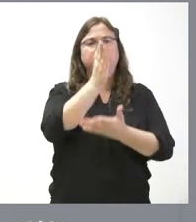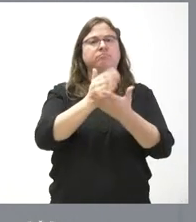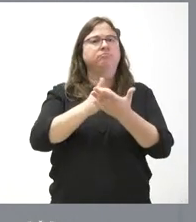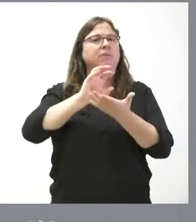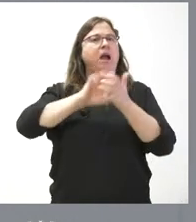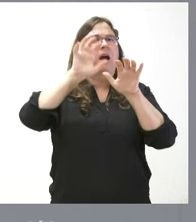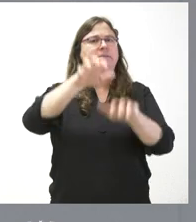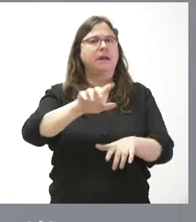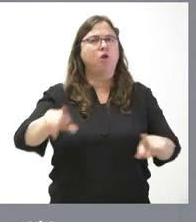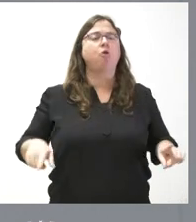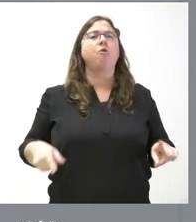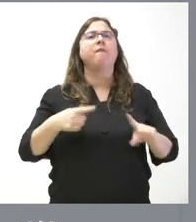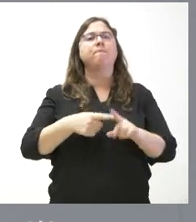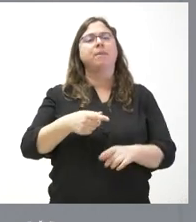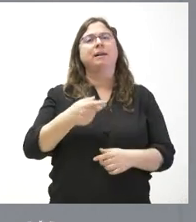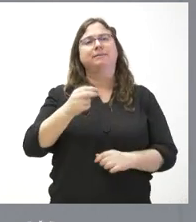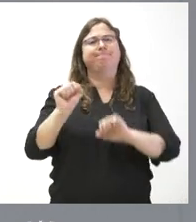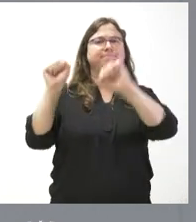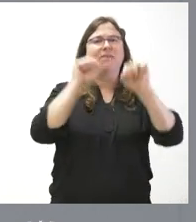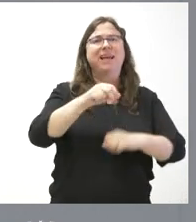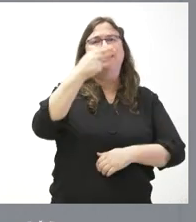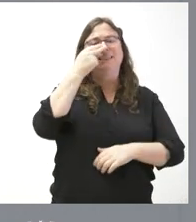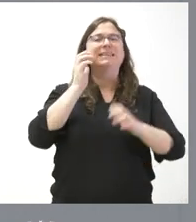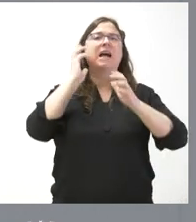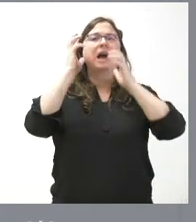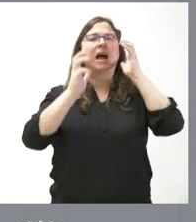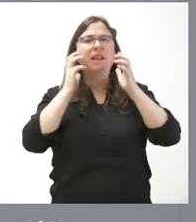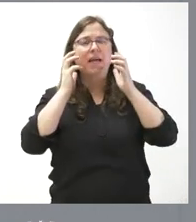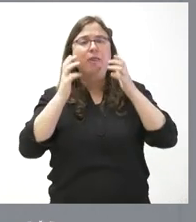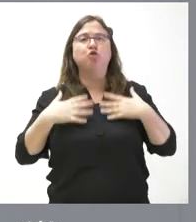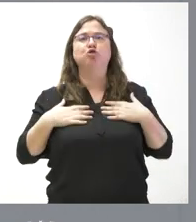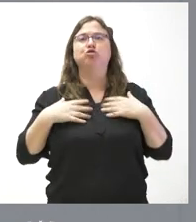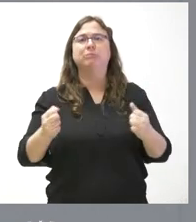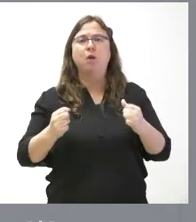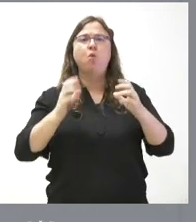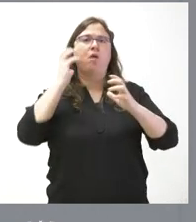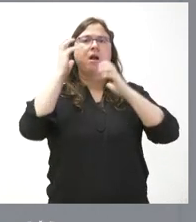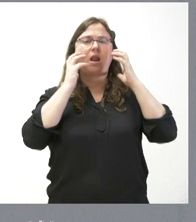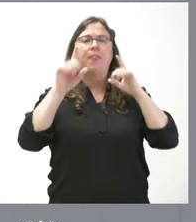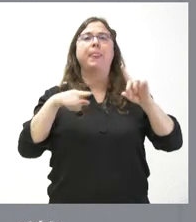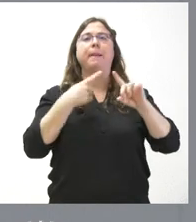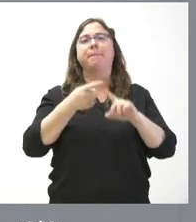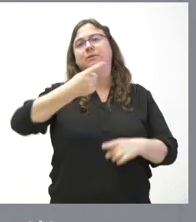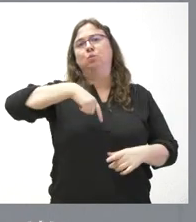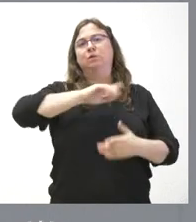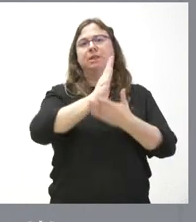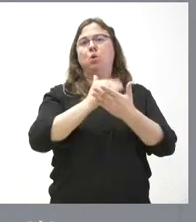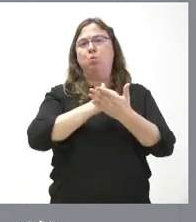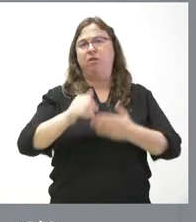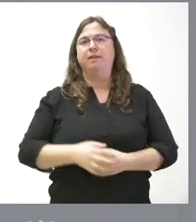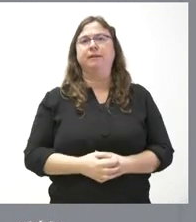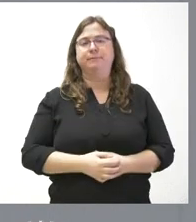al interés y a defensa del ganado, de la sanidad del ganado y de nuestra comunidad autónoma.